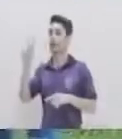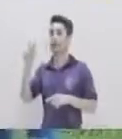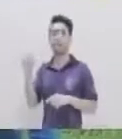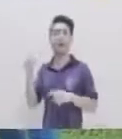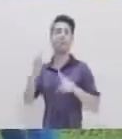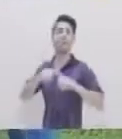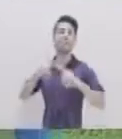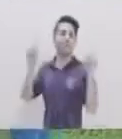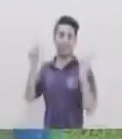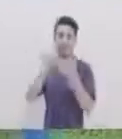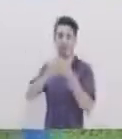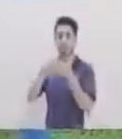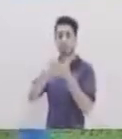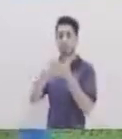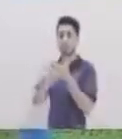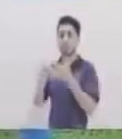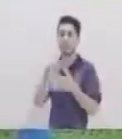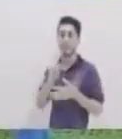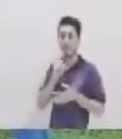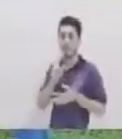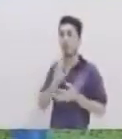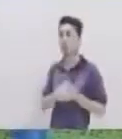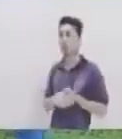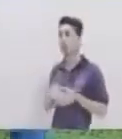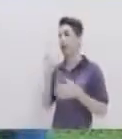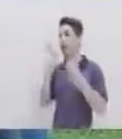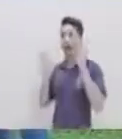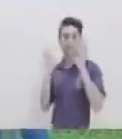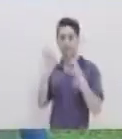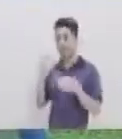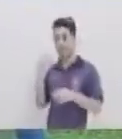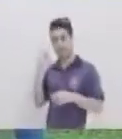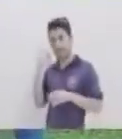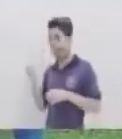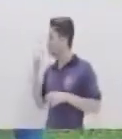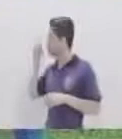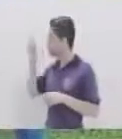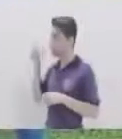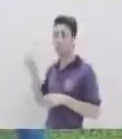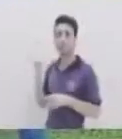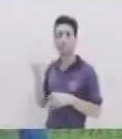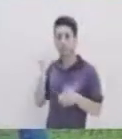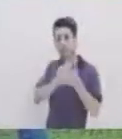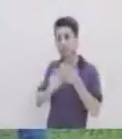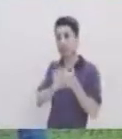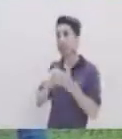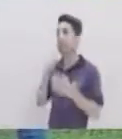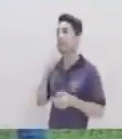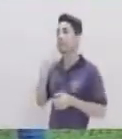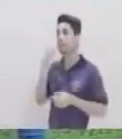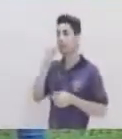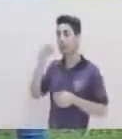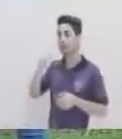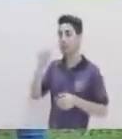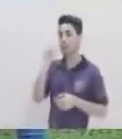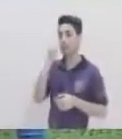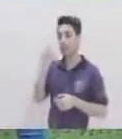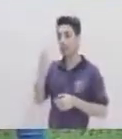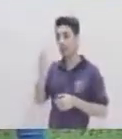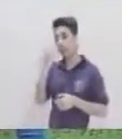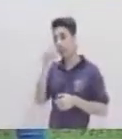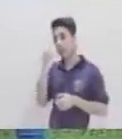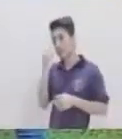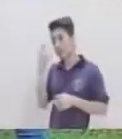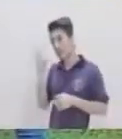Ajá Algunas veces No sé si has Cuando has conjugado los verbos Te dicen el indicativo del pretérito